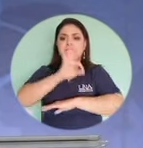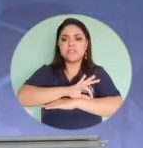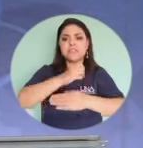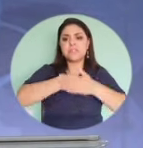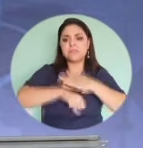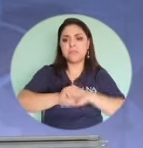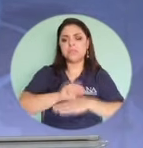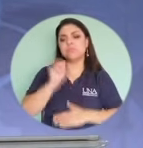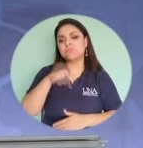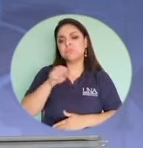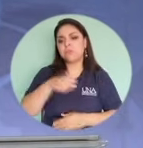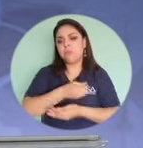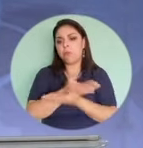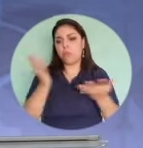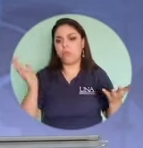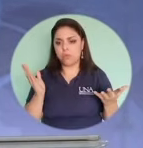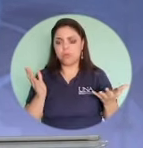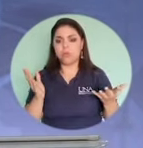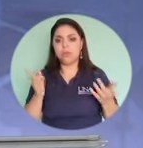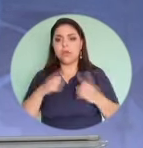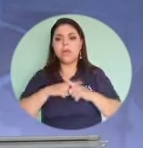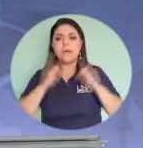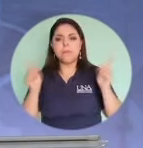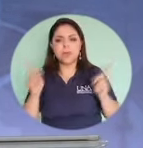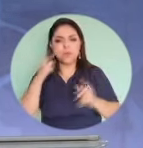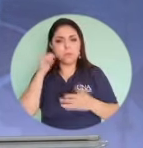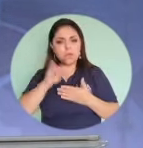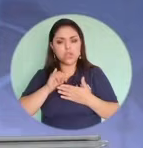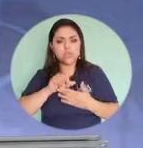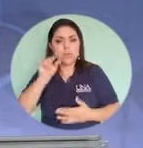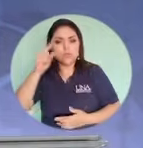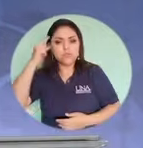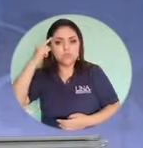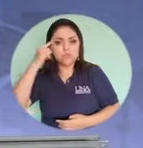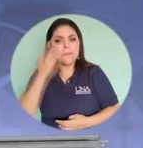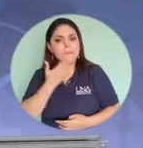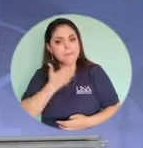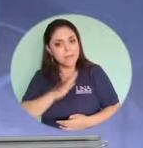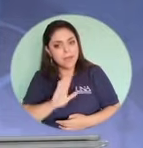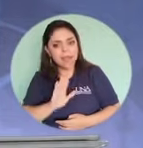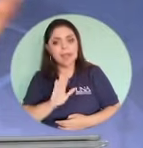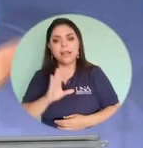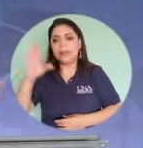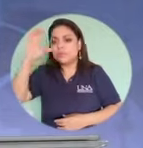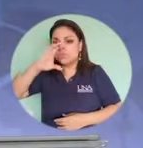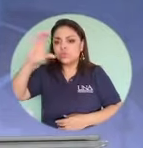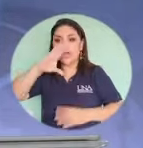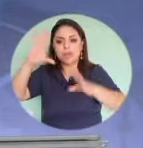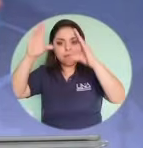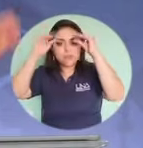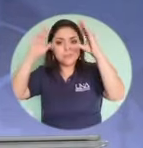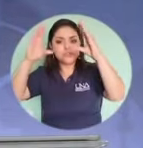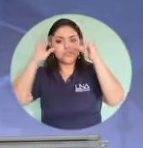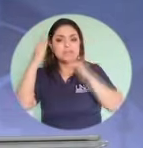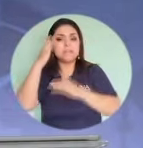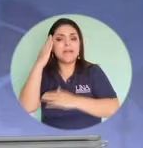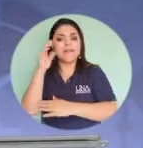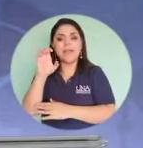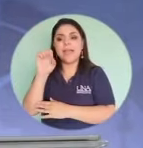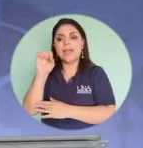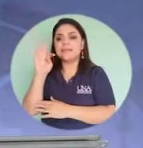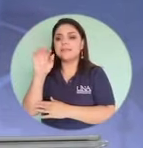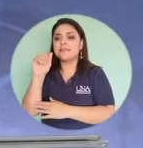hay que tener un poco de malicia y por eso mantenerse actualizado, estar oyendo información, porque las estafas varían todos los días, las